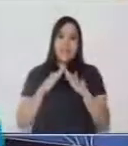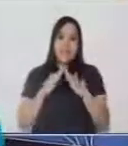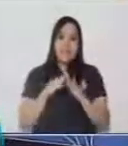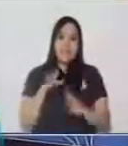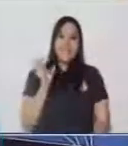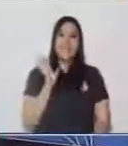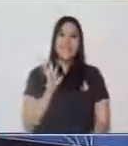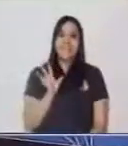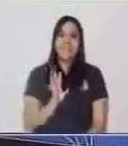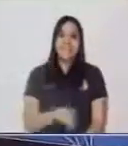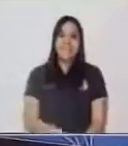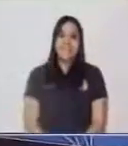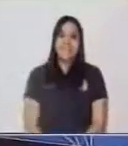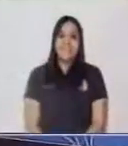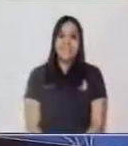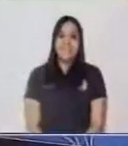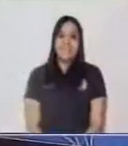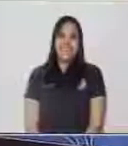casa. Hasta la próxima.